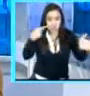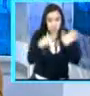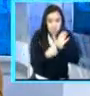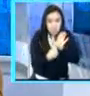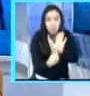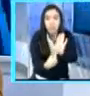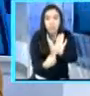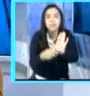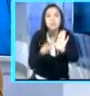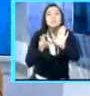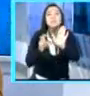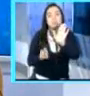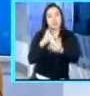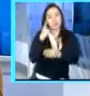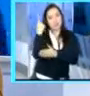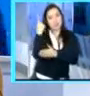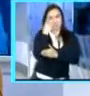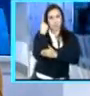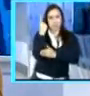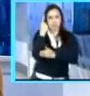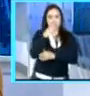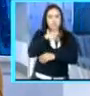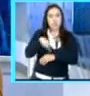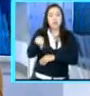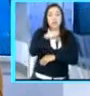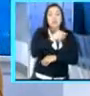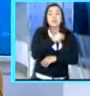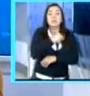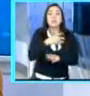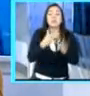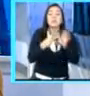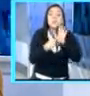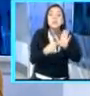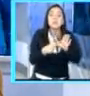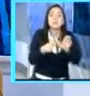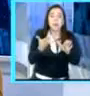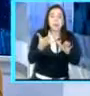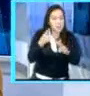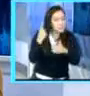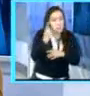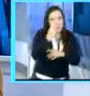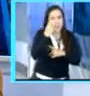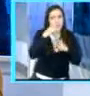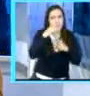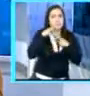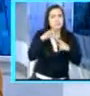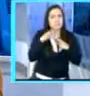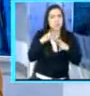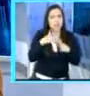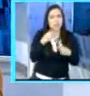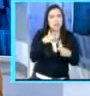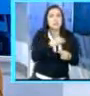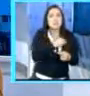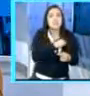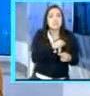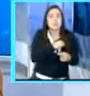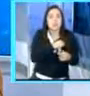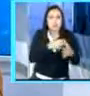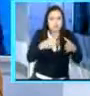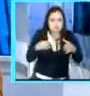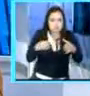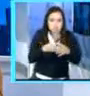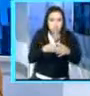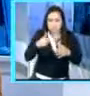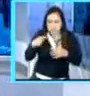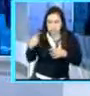es importantísimo. No se habla mucho de esto, pero quiero resaltarlo como gran paso hacia adelante que nosotros como Banco Mundial lo